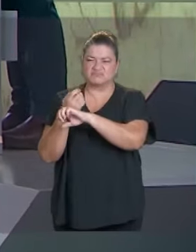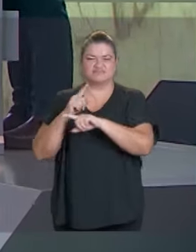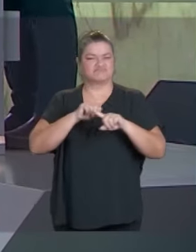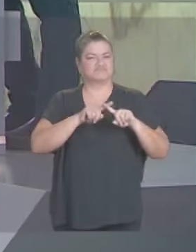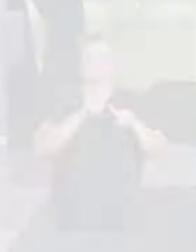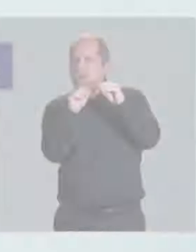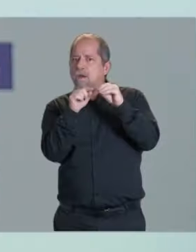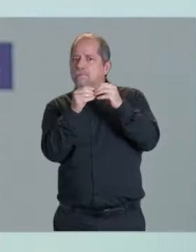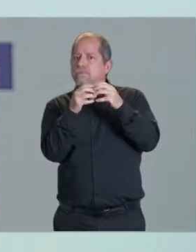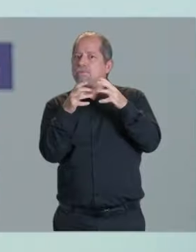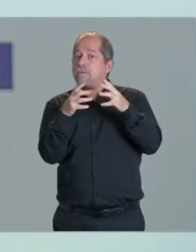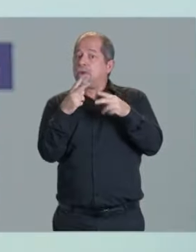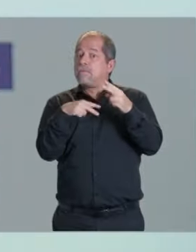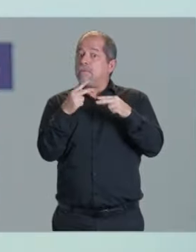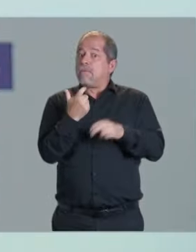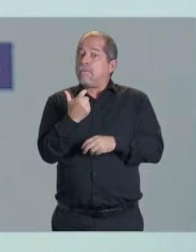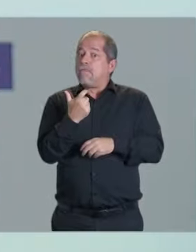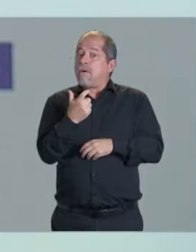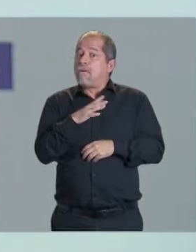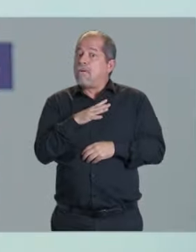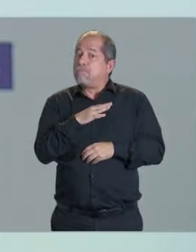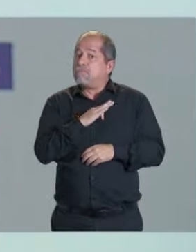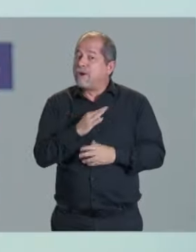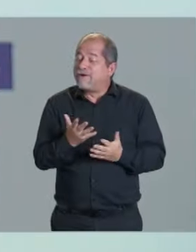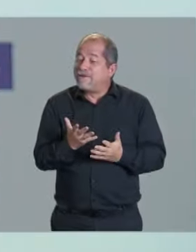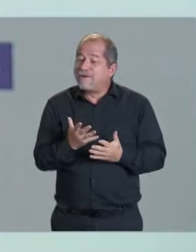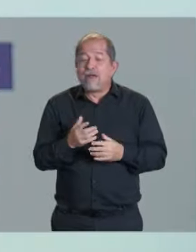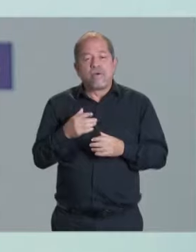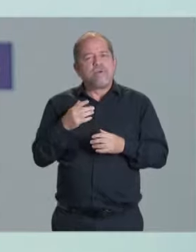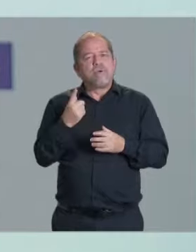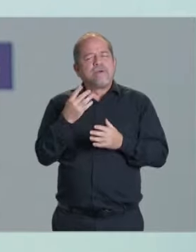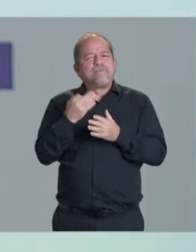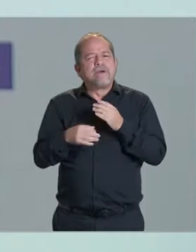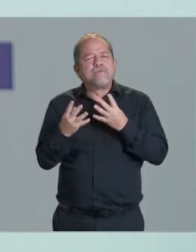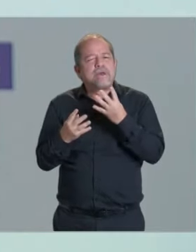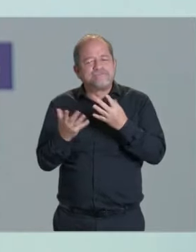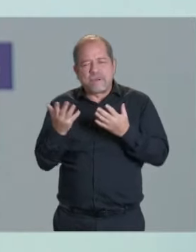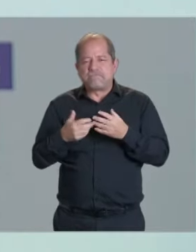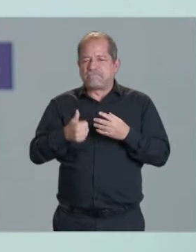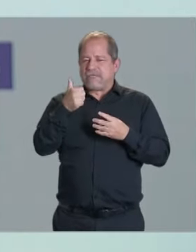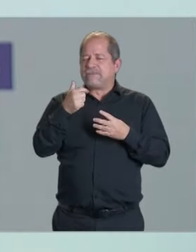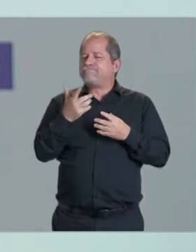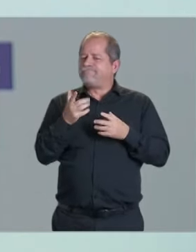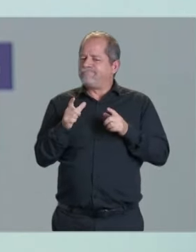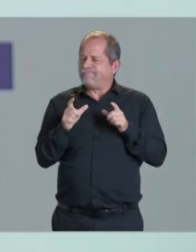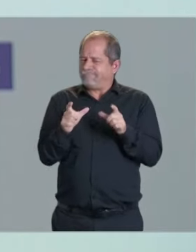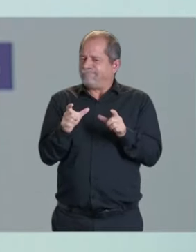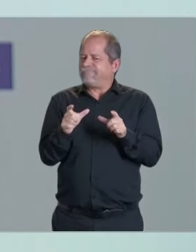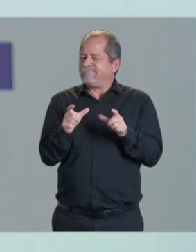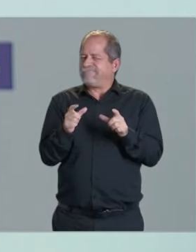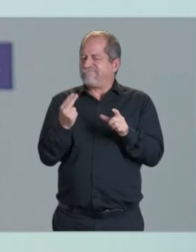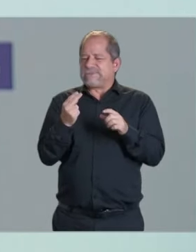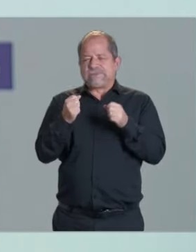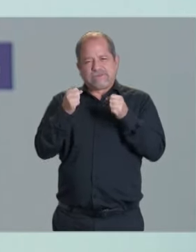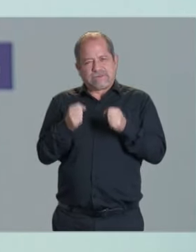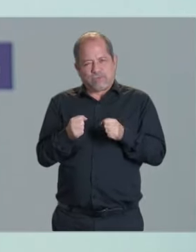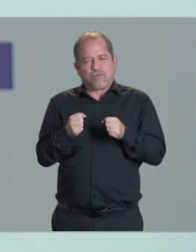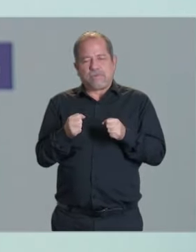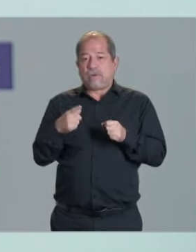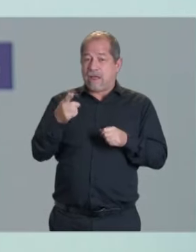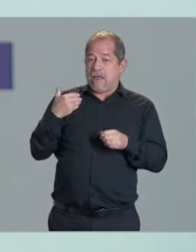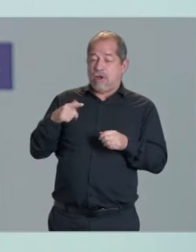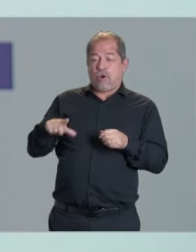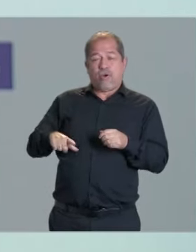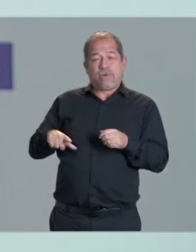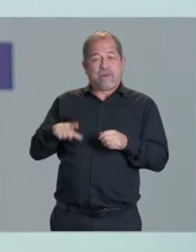para el bienestar. El primero es seguridad y ahí somos la única alternativa a la militarización que empezó con Calderón, pero que ha seguido